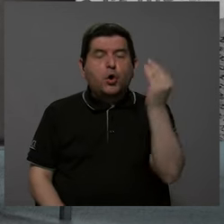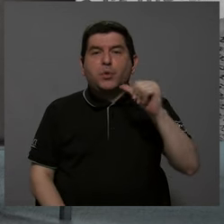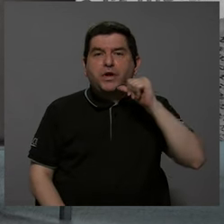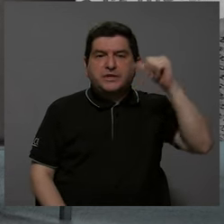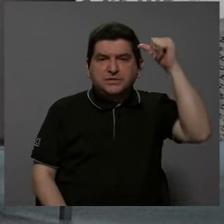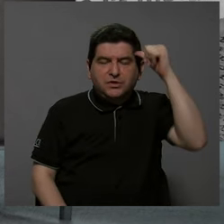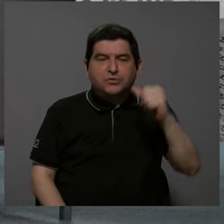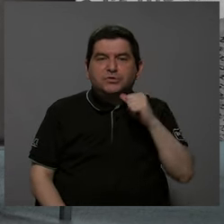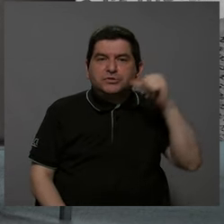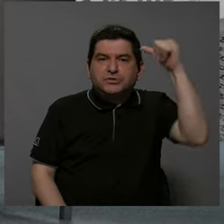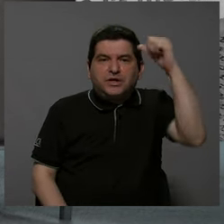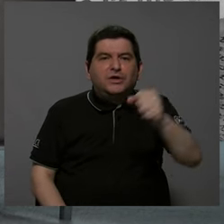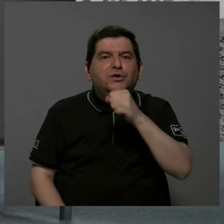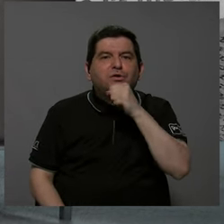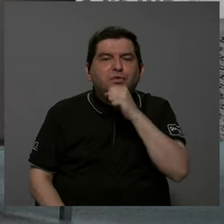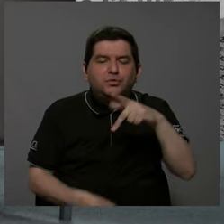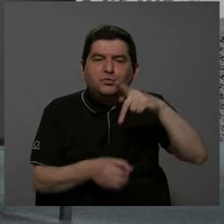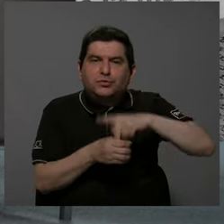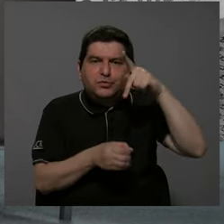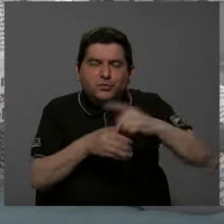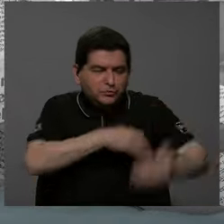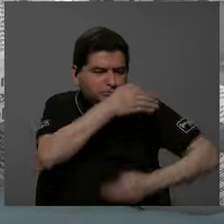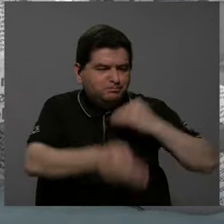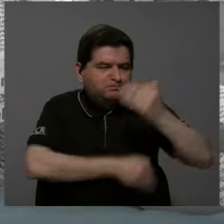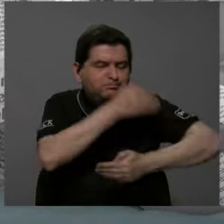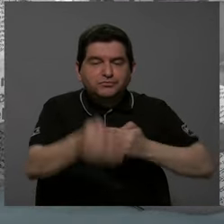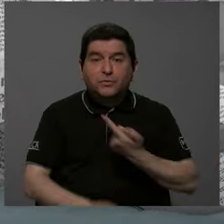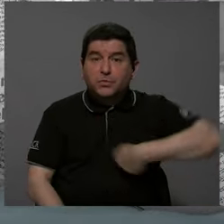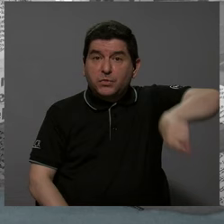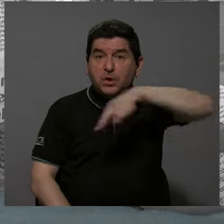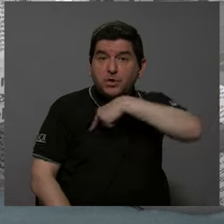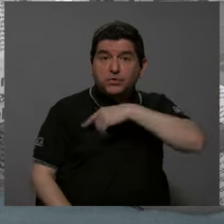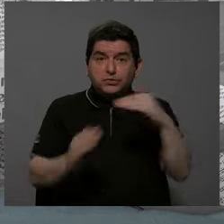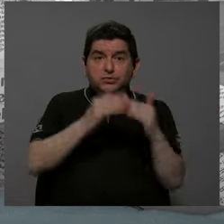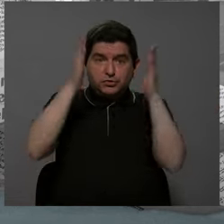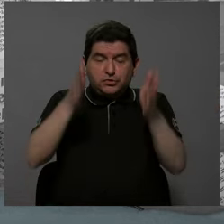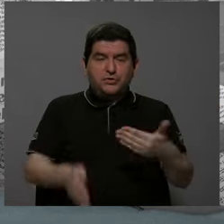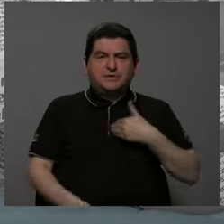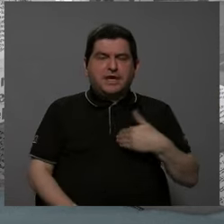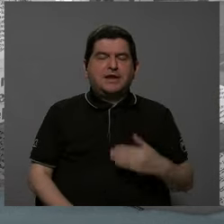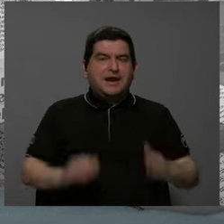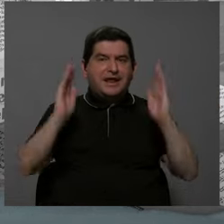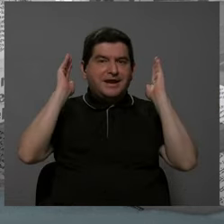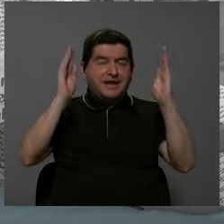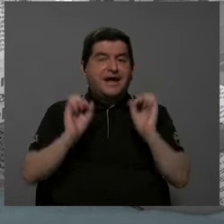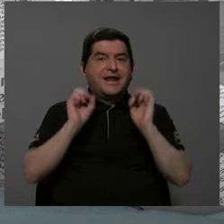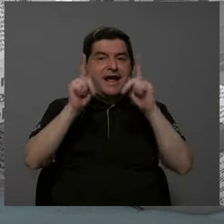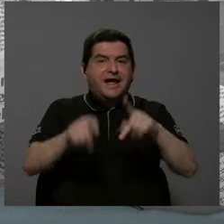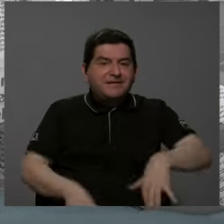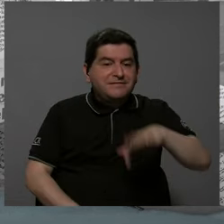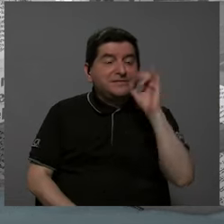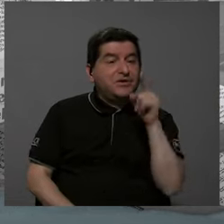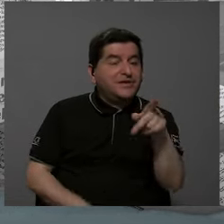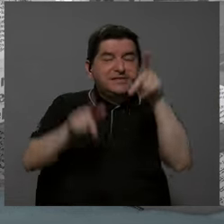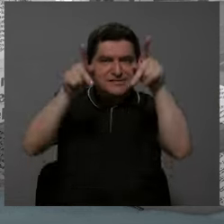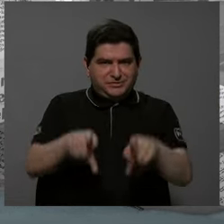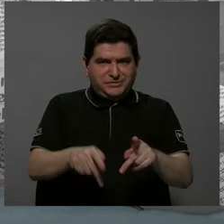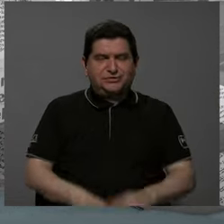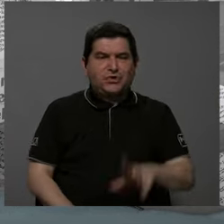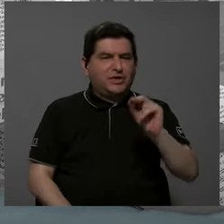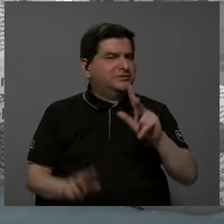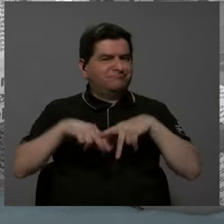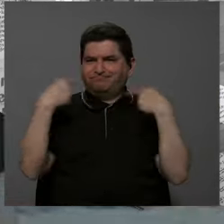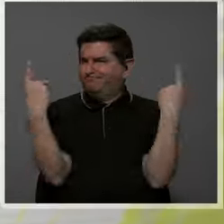adultos mayores, que se involucran en el proceso. Y nosotros como ciudadanos tenemos la enorme oportunidad de escoger a esas personas, no a los